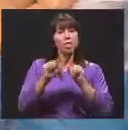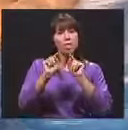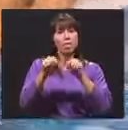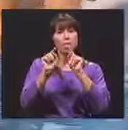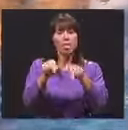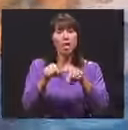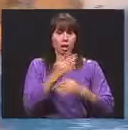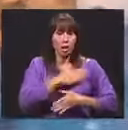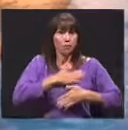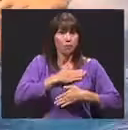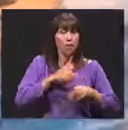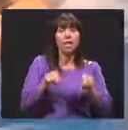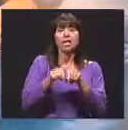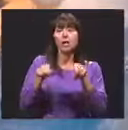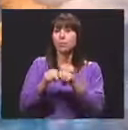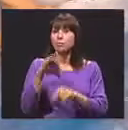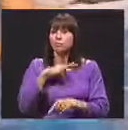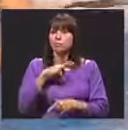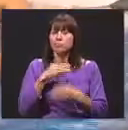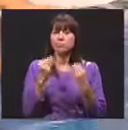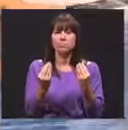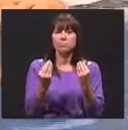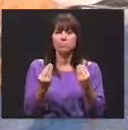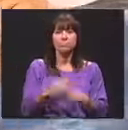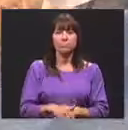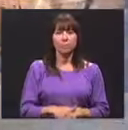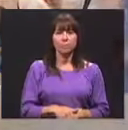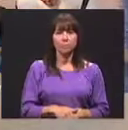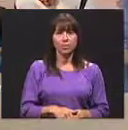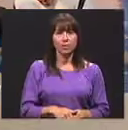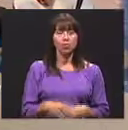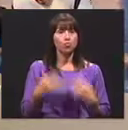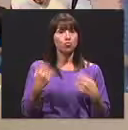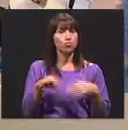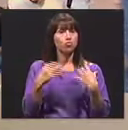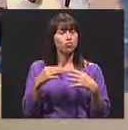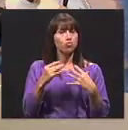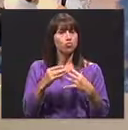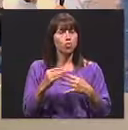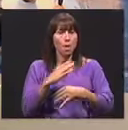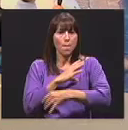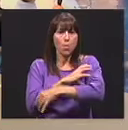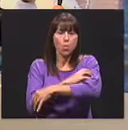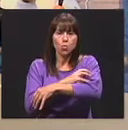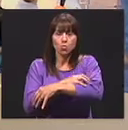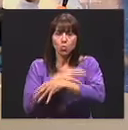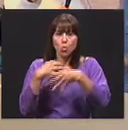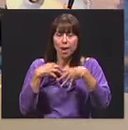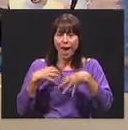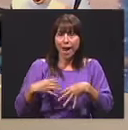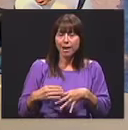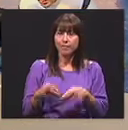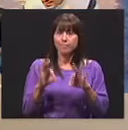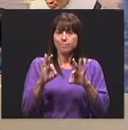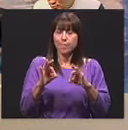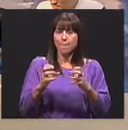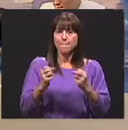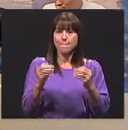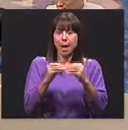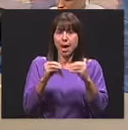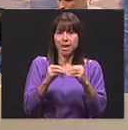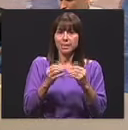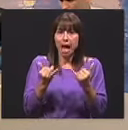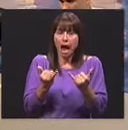terapia y además de disfrutarla, ha logrado obtener grandes beneficios. Ha aumentado bastante masa muscular, lo que le ha permitido